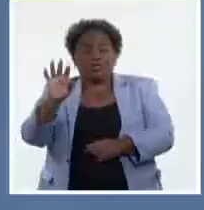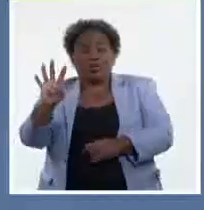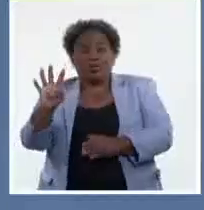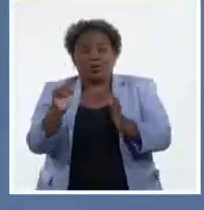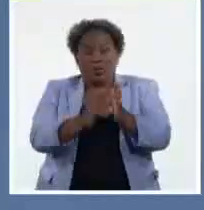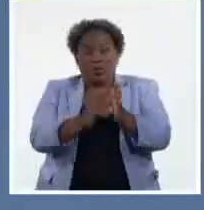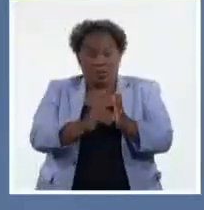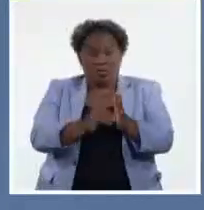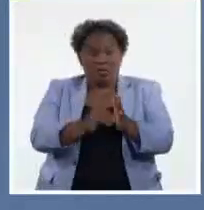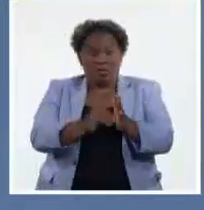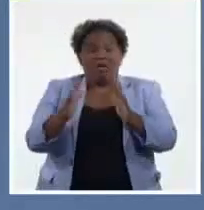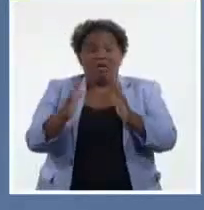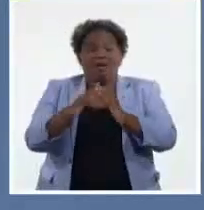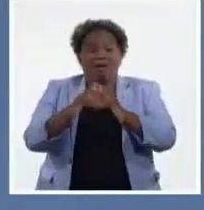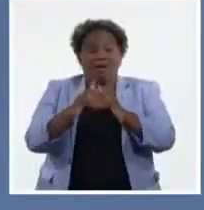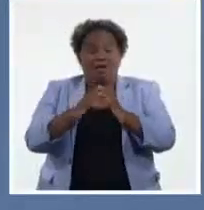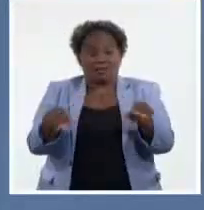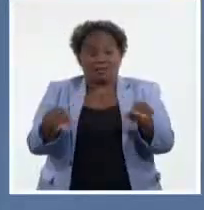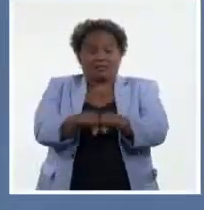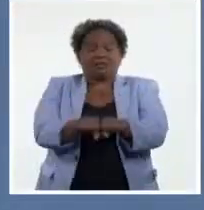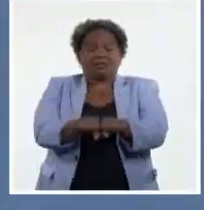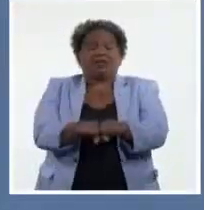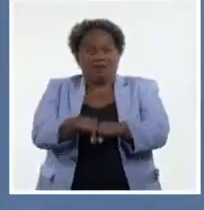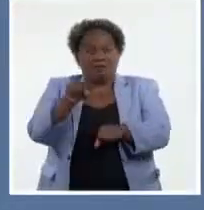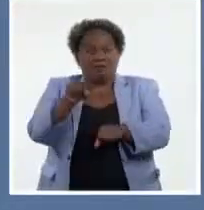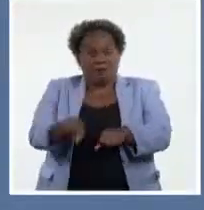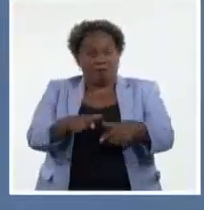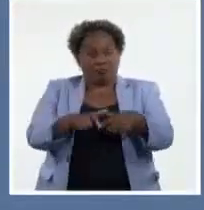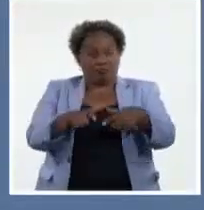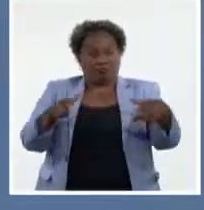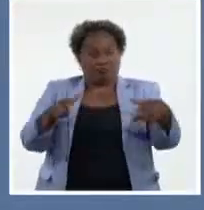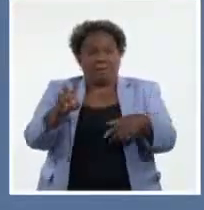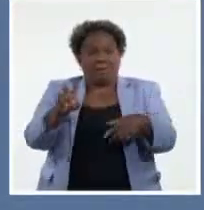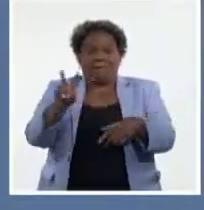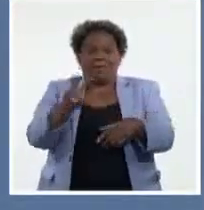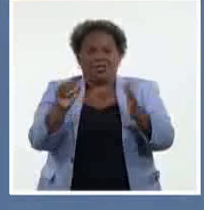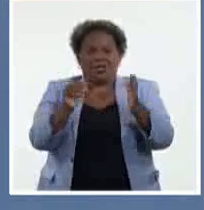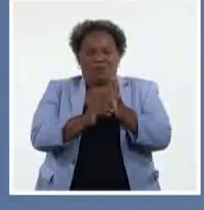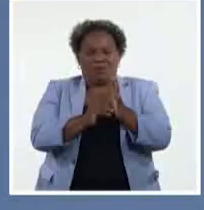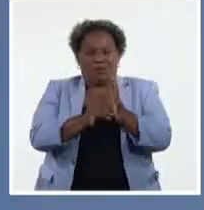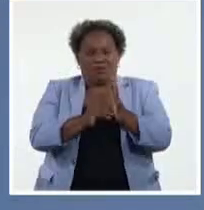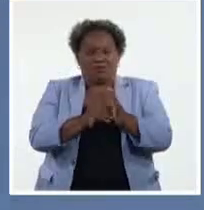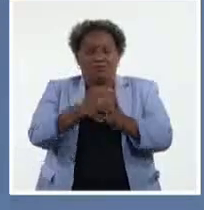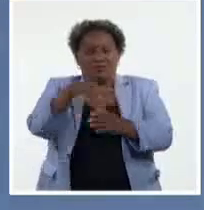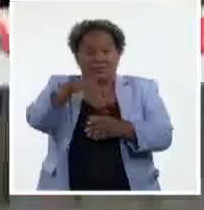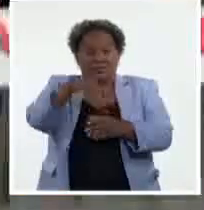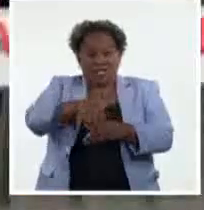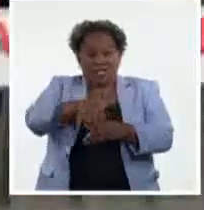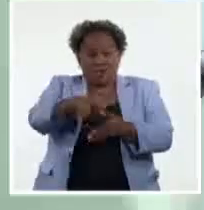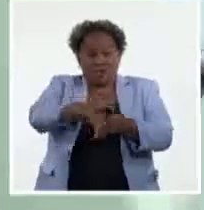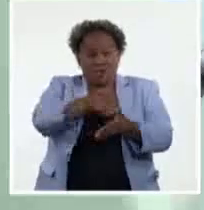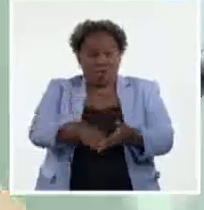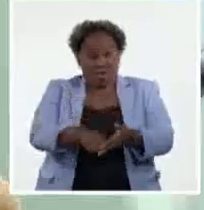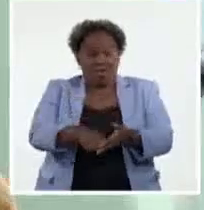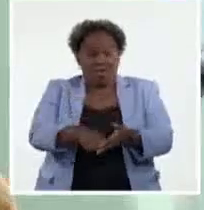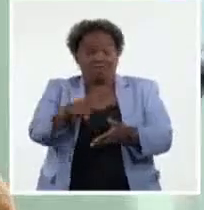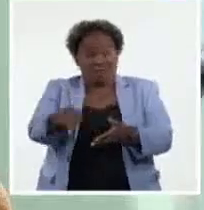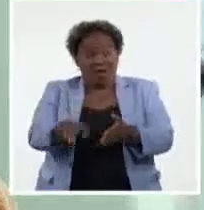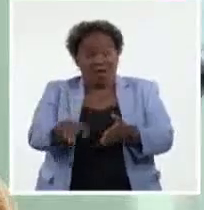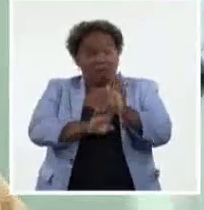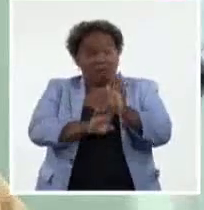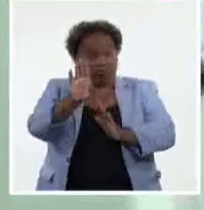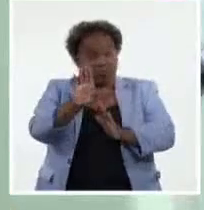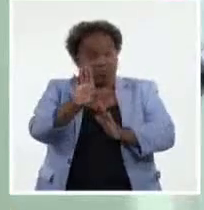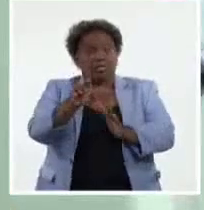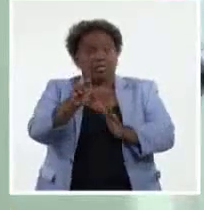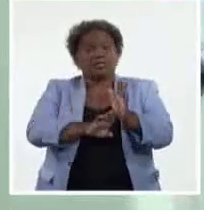hogares conectados para un crecimiento de poco más de 22.000. Entre las estrategias previstas para avanzar en ese indicador está